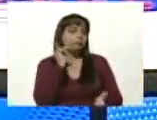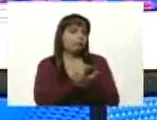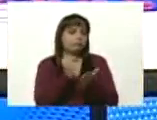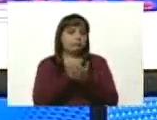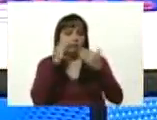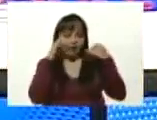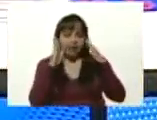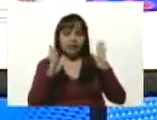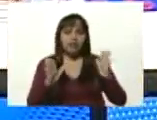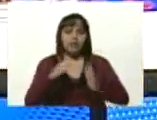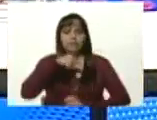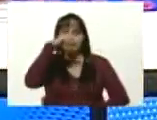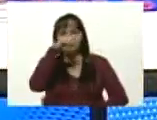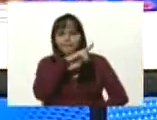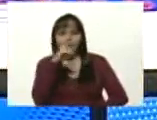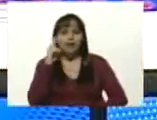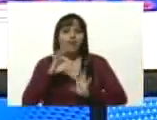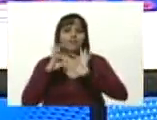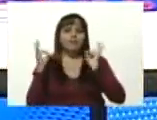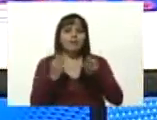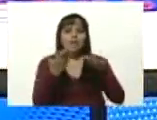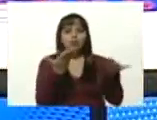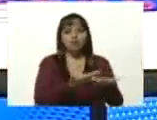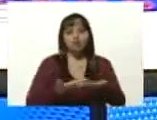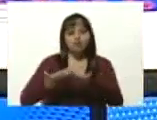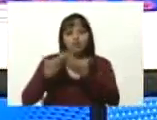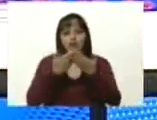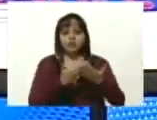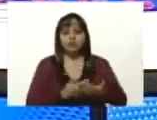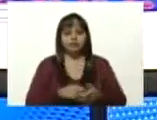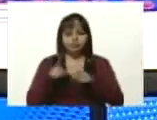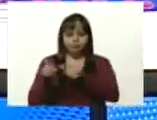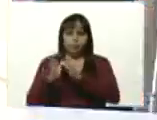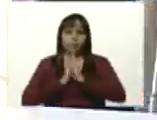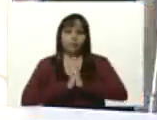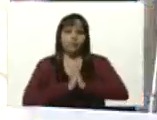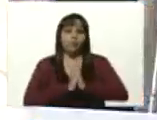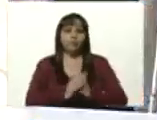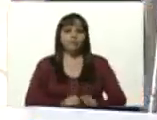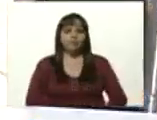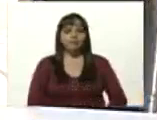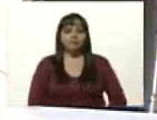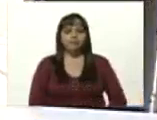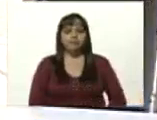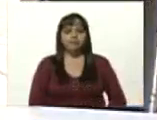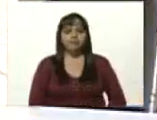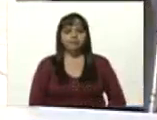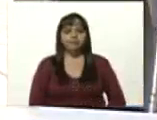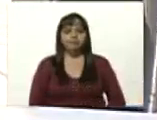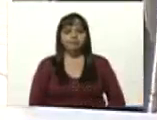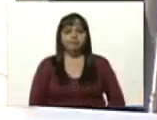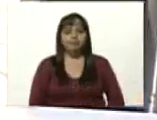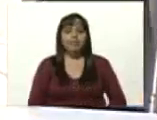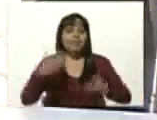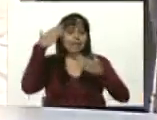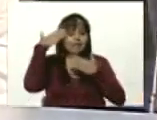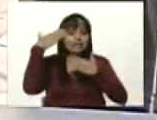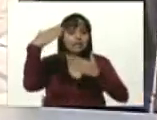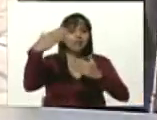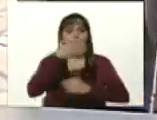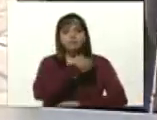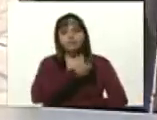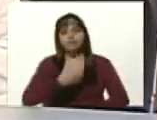pues padres madres familia estudiantes Yelitse por favor si saludo presidente